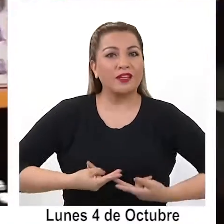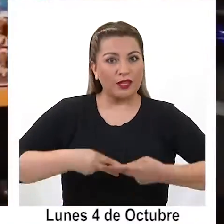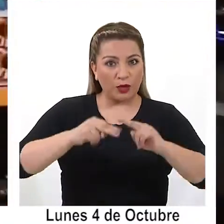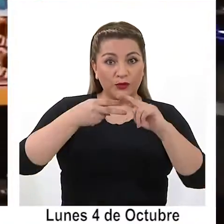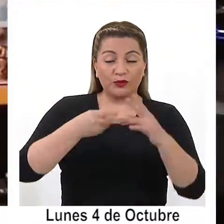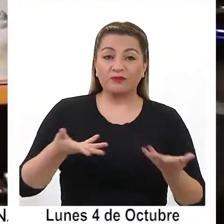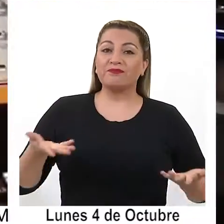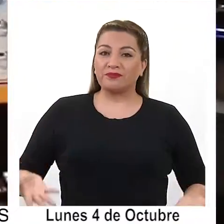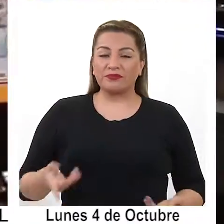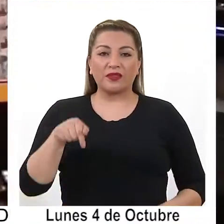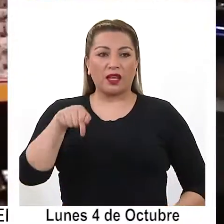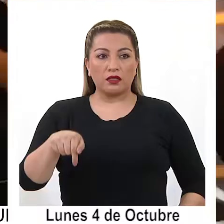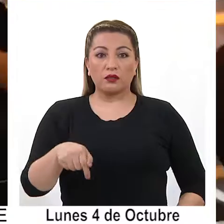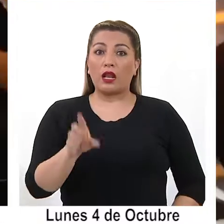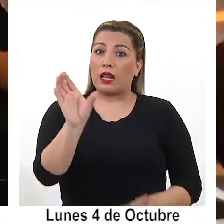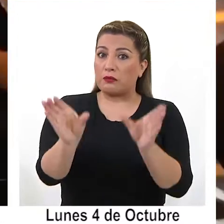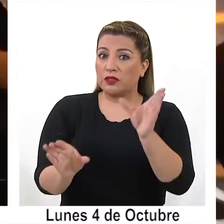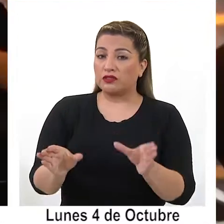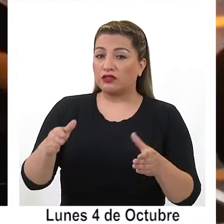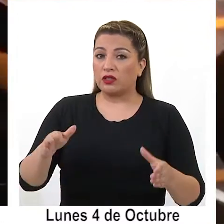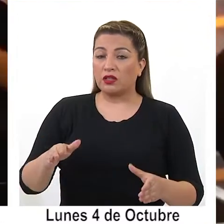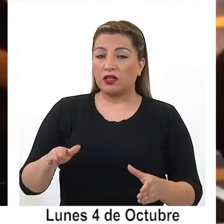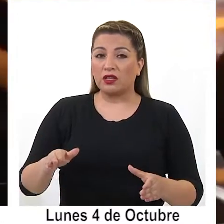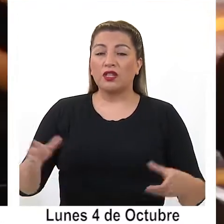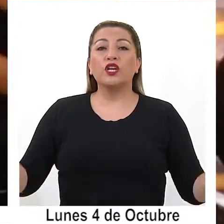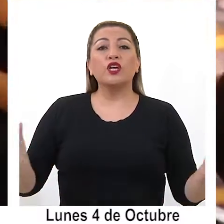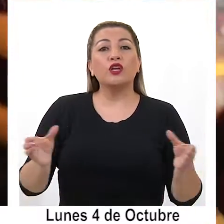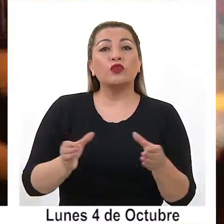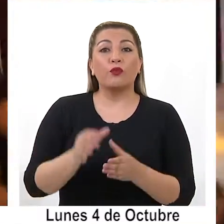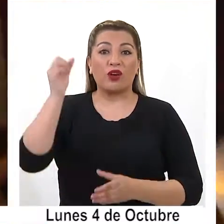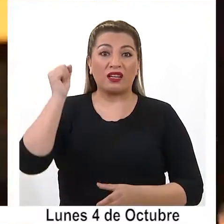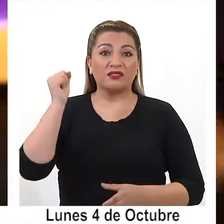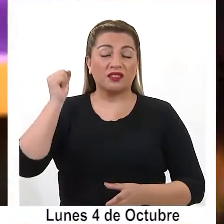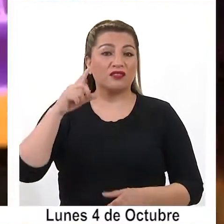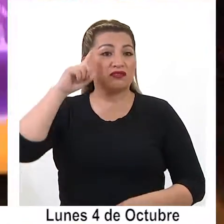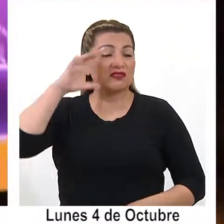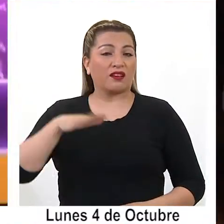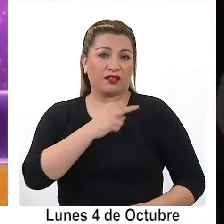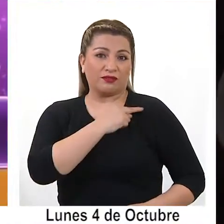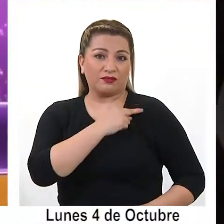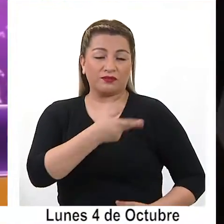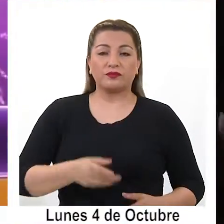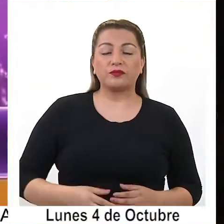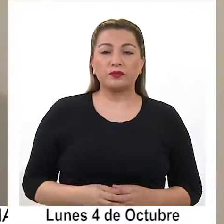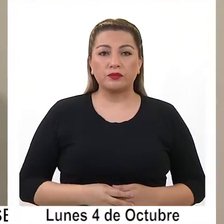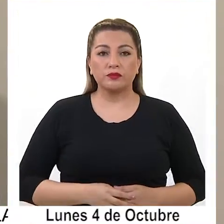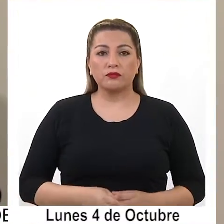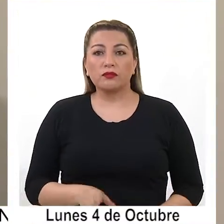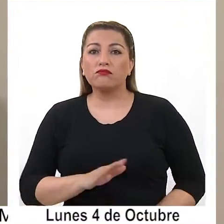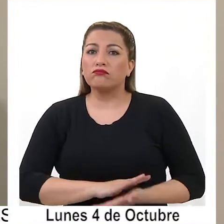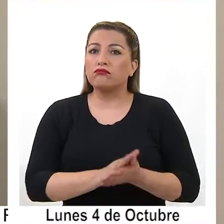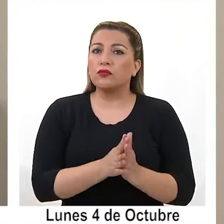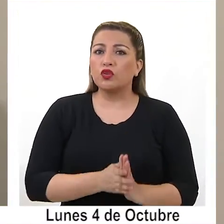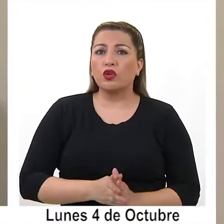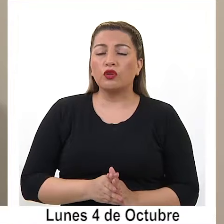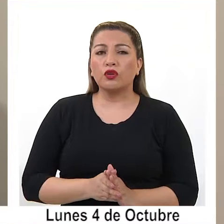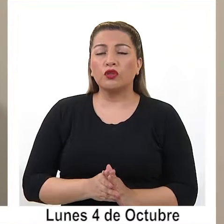iniciar las obras, cuestión que estaba en conocimiento de la Superintendencia de Casinos de Juegos. Todo esto siempre estuvo en